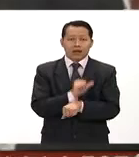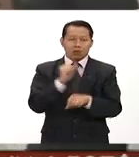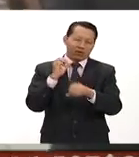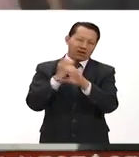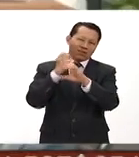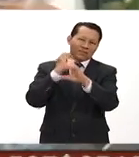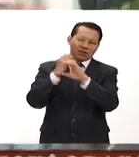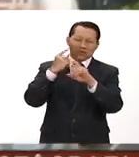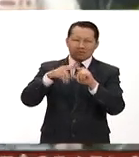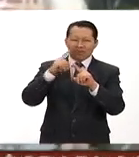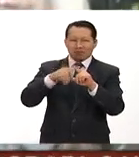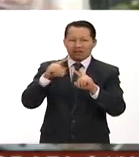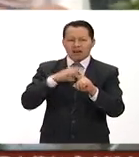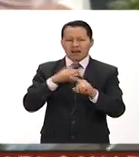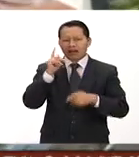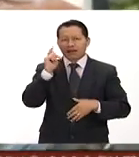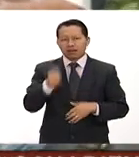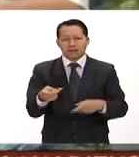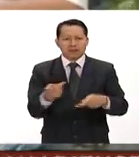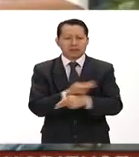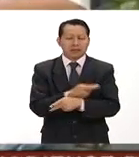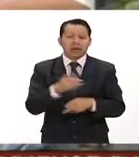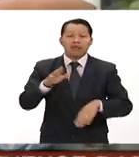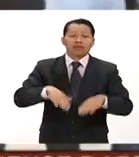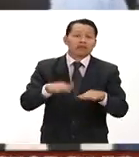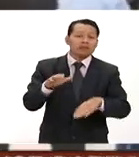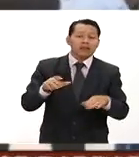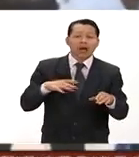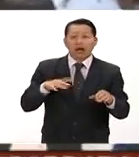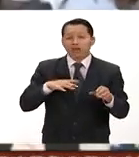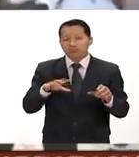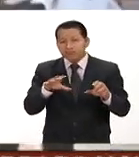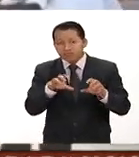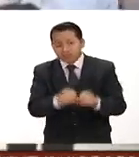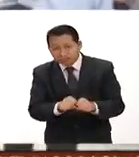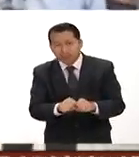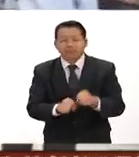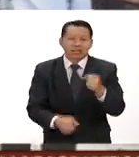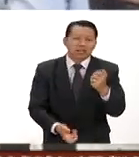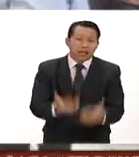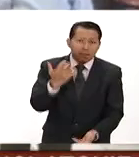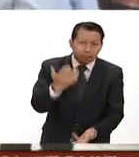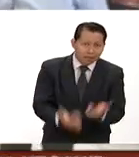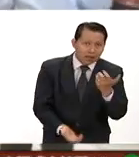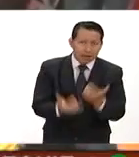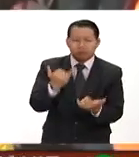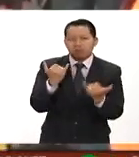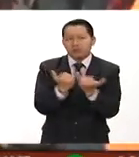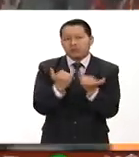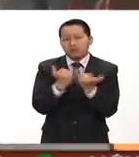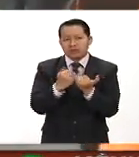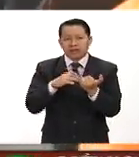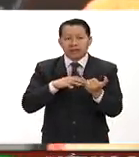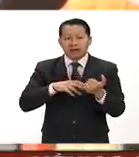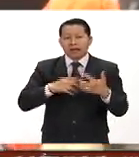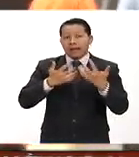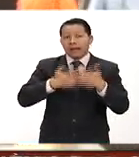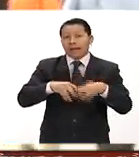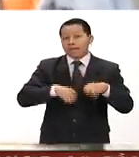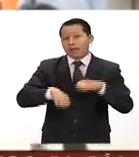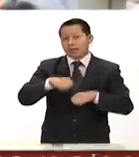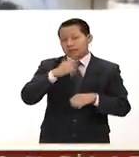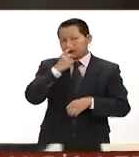transporte han sido detenidos, algunos han sido quemados y, bueno, los empresarios dijeron ya basta